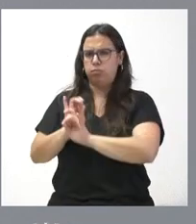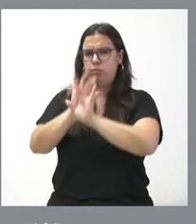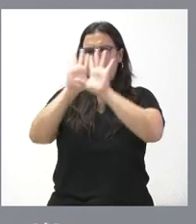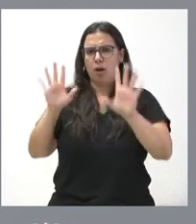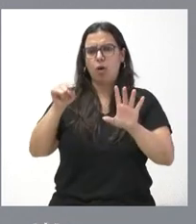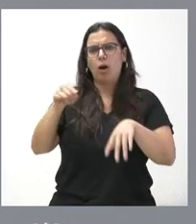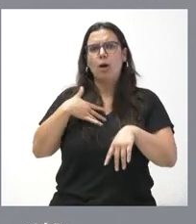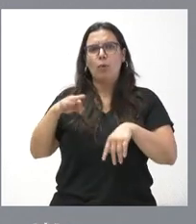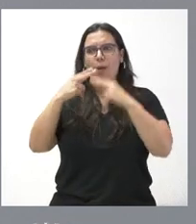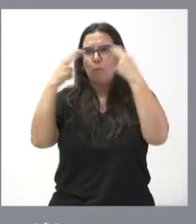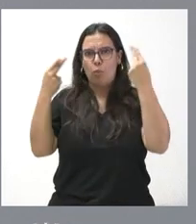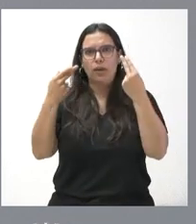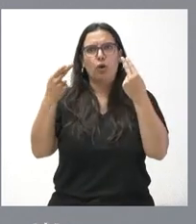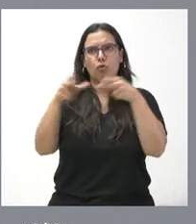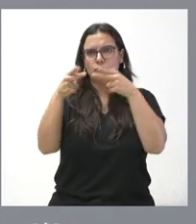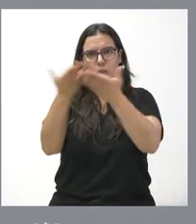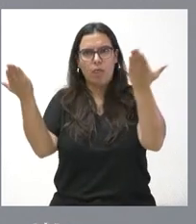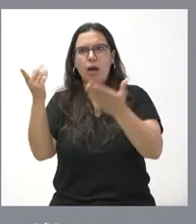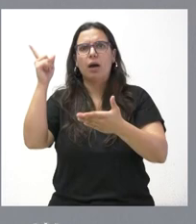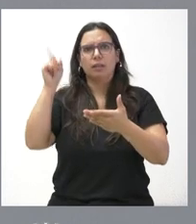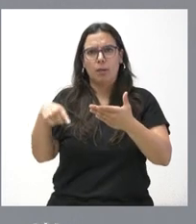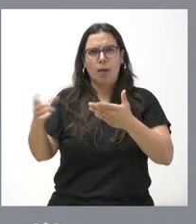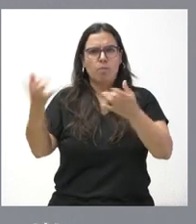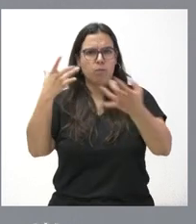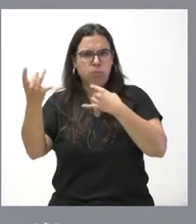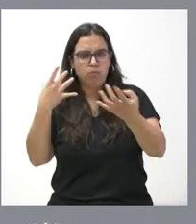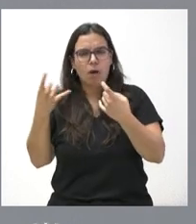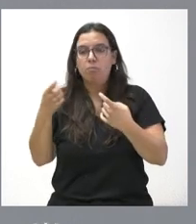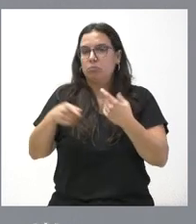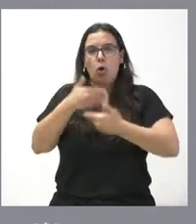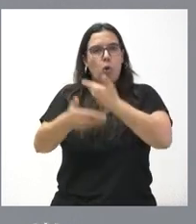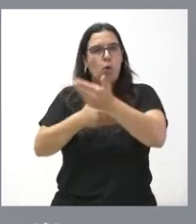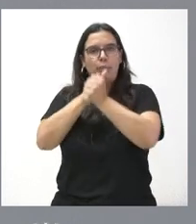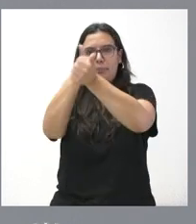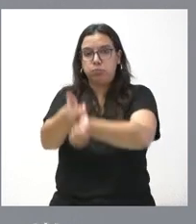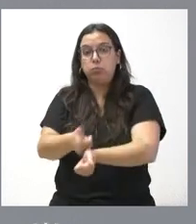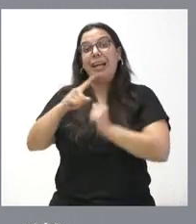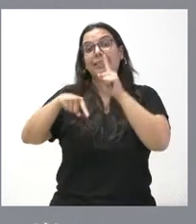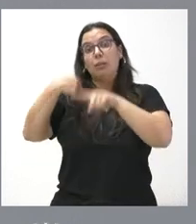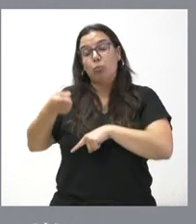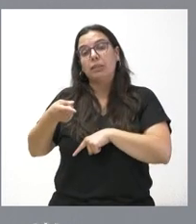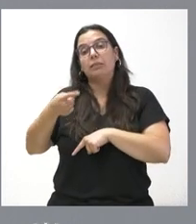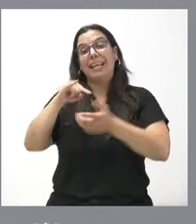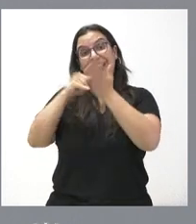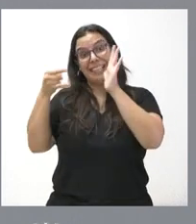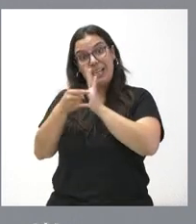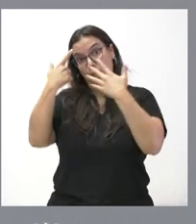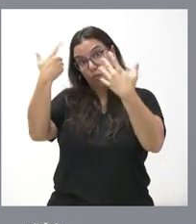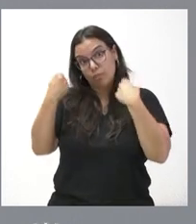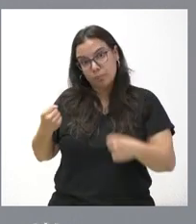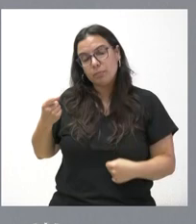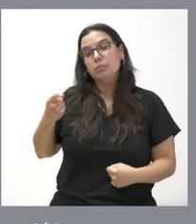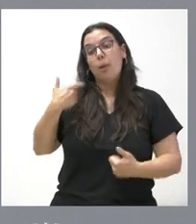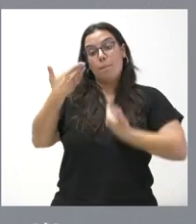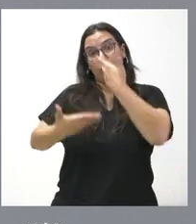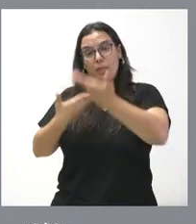participación pública en diversos momentos de este procedimiento y ese es el que vamos a seguir. Y, por tanto, serán los técnicos de la Junta de Castilla y León durante